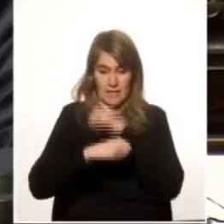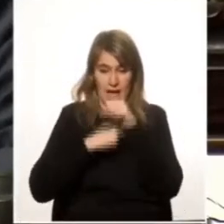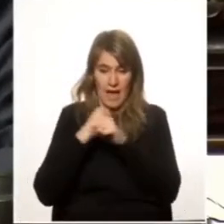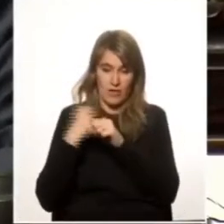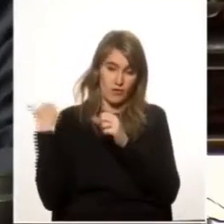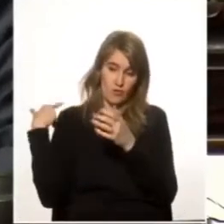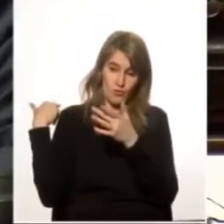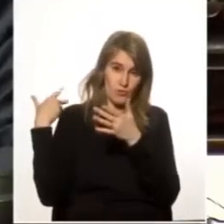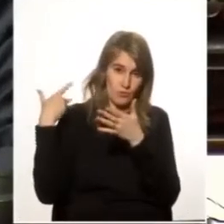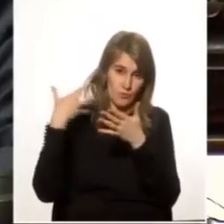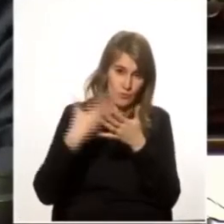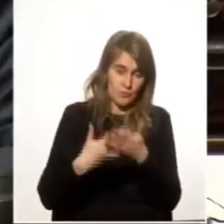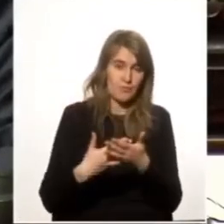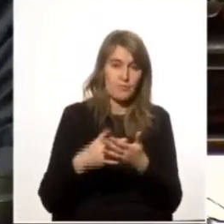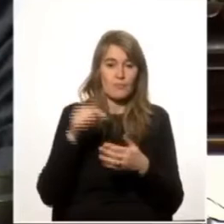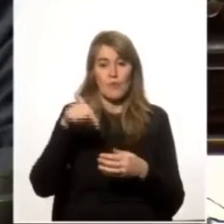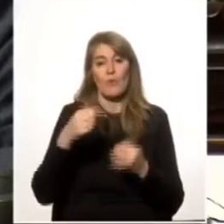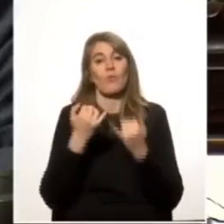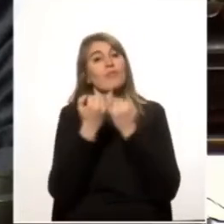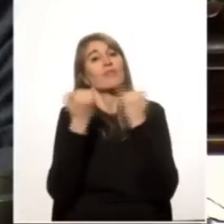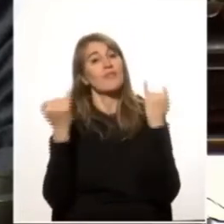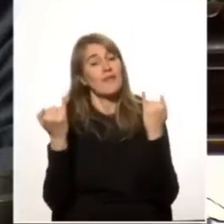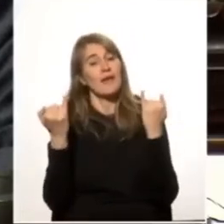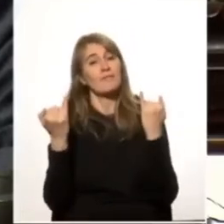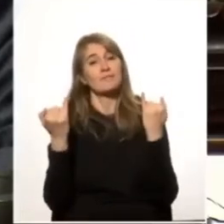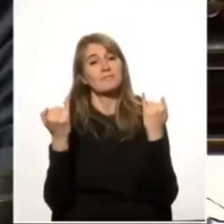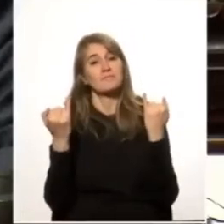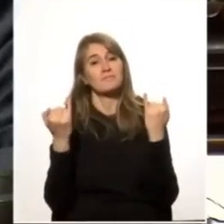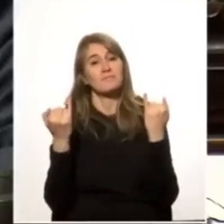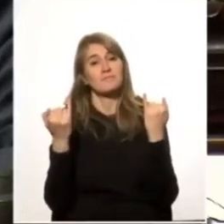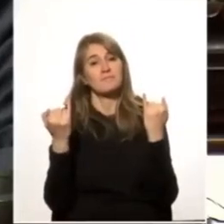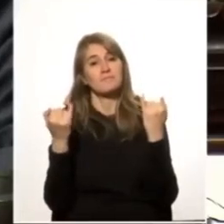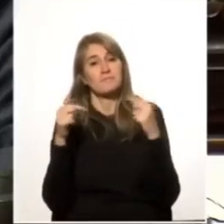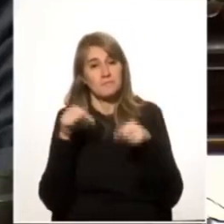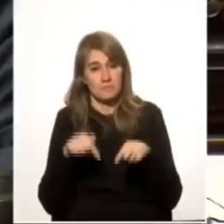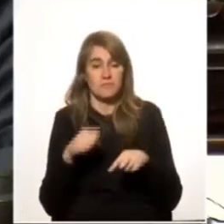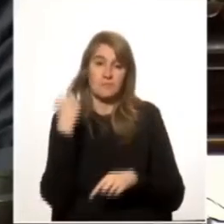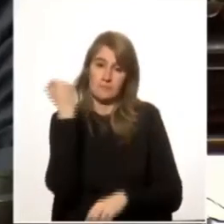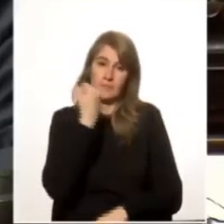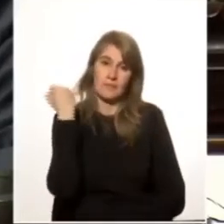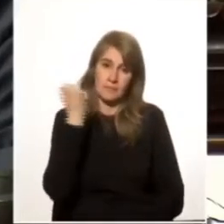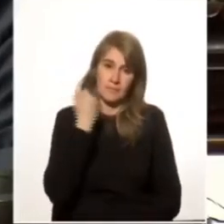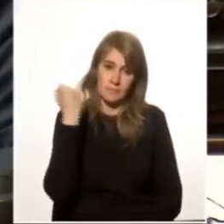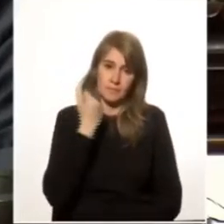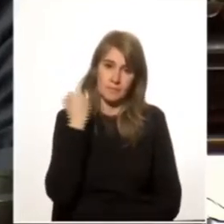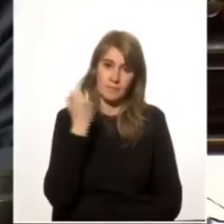Es un día realmente muy importante.